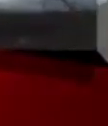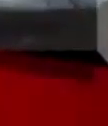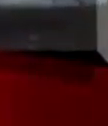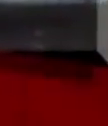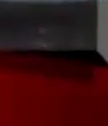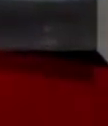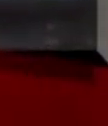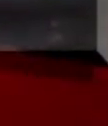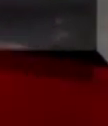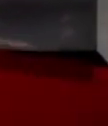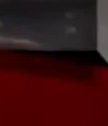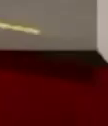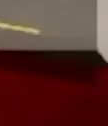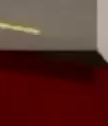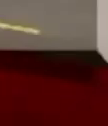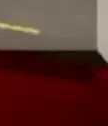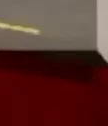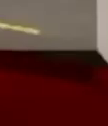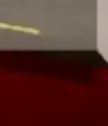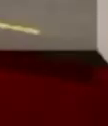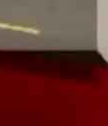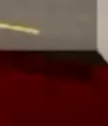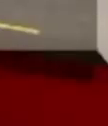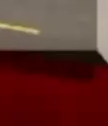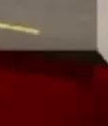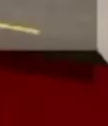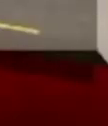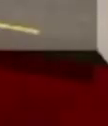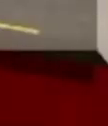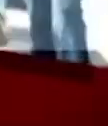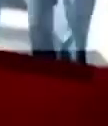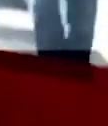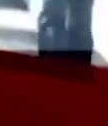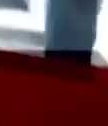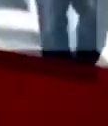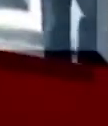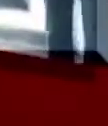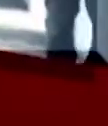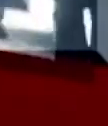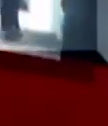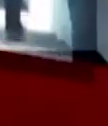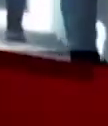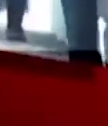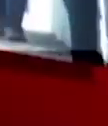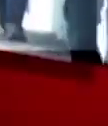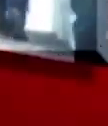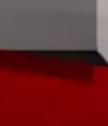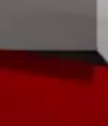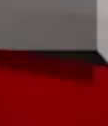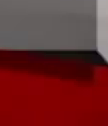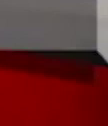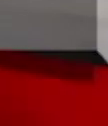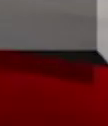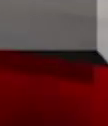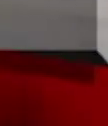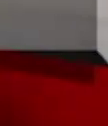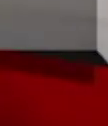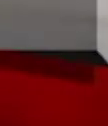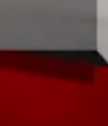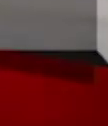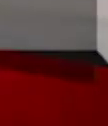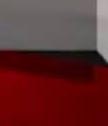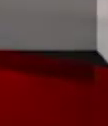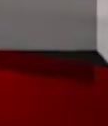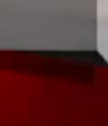Los días no volverán, aunque echemos a